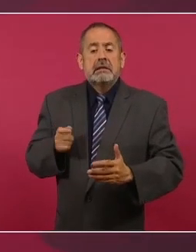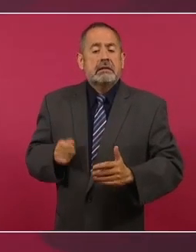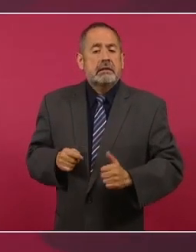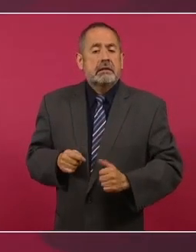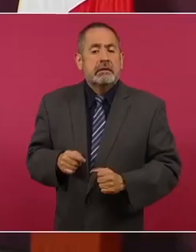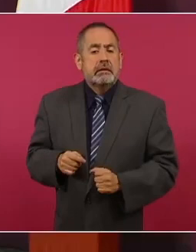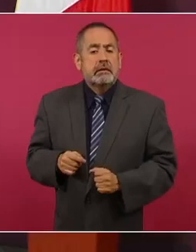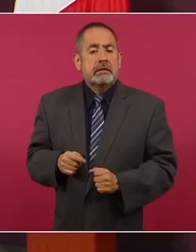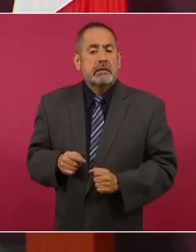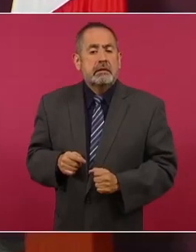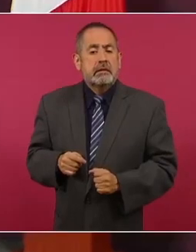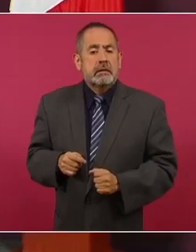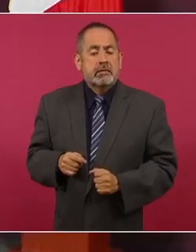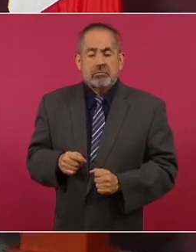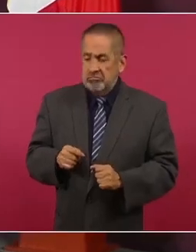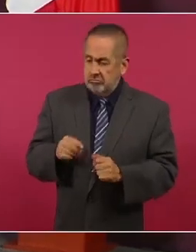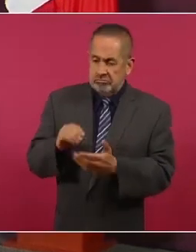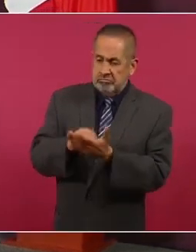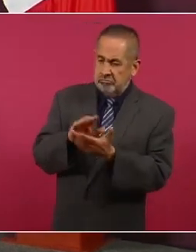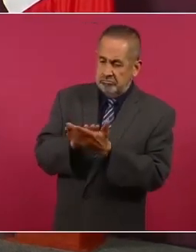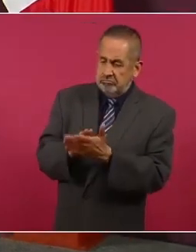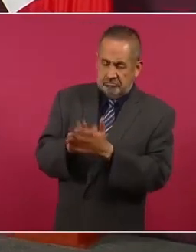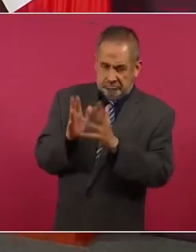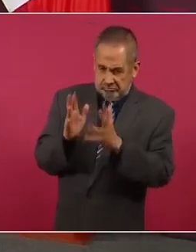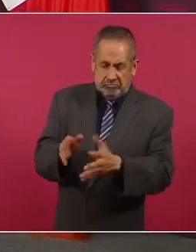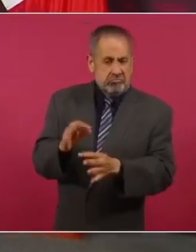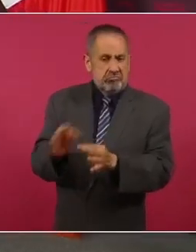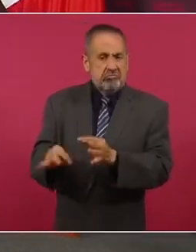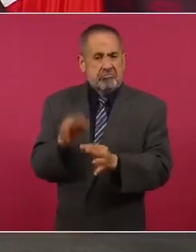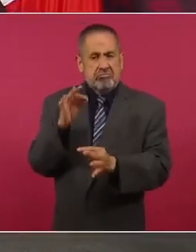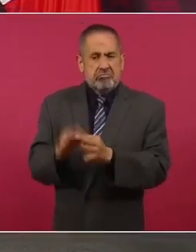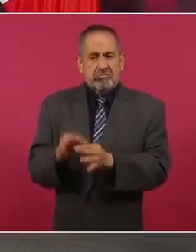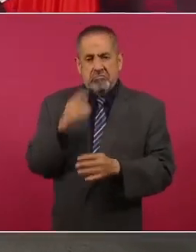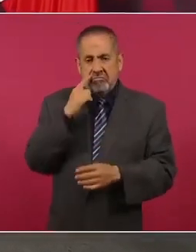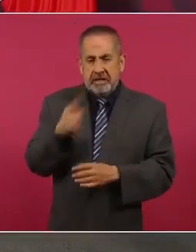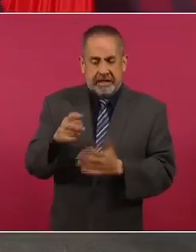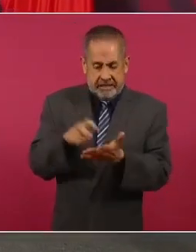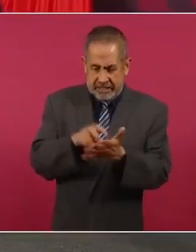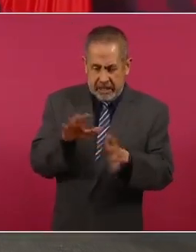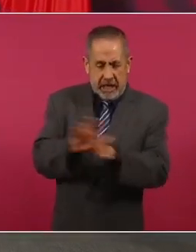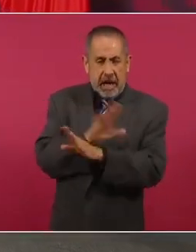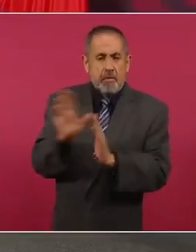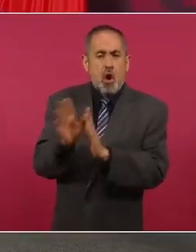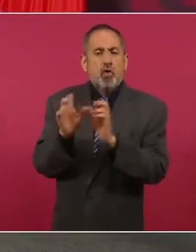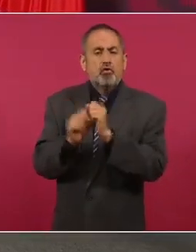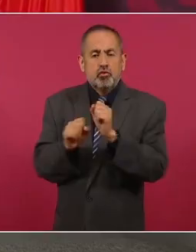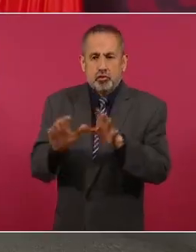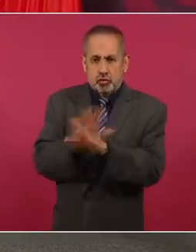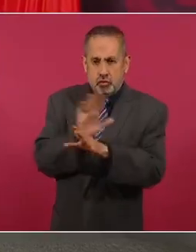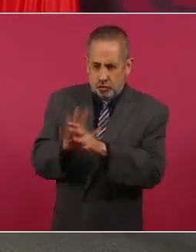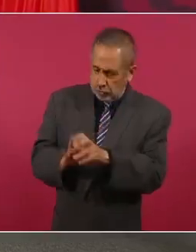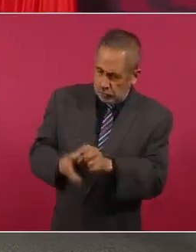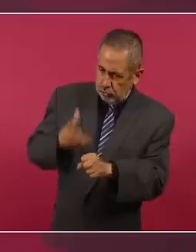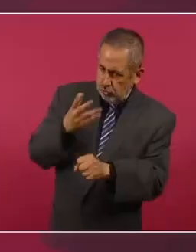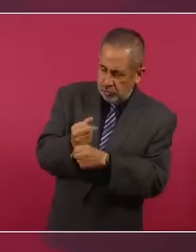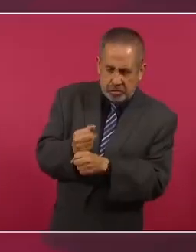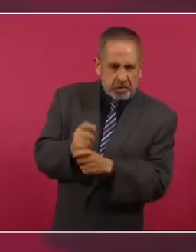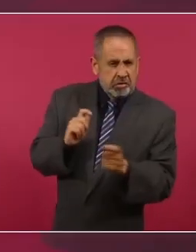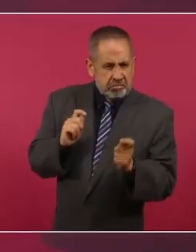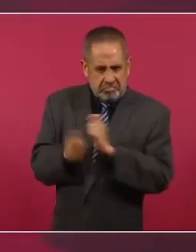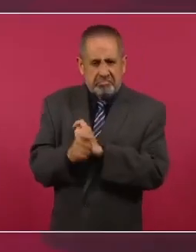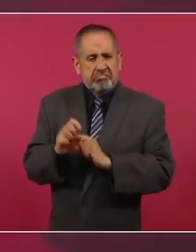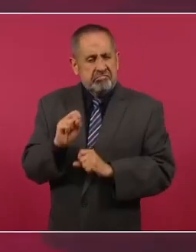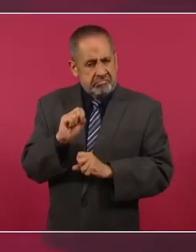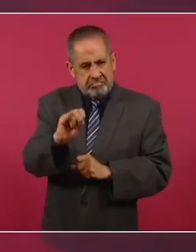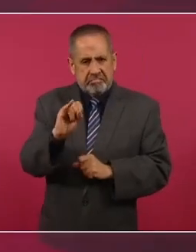pueda yo dejar esta reforma constitucional que